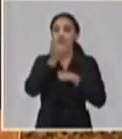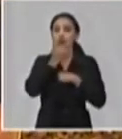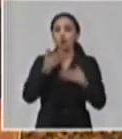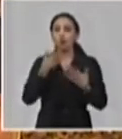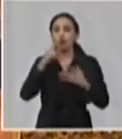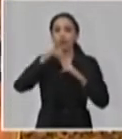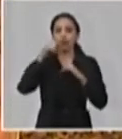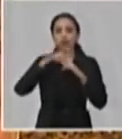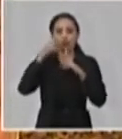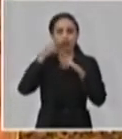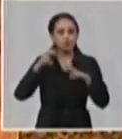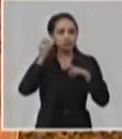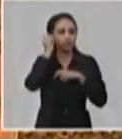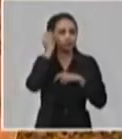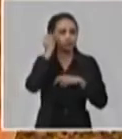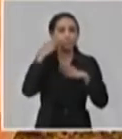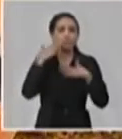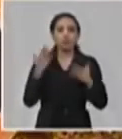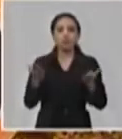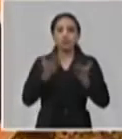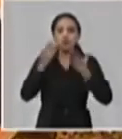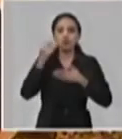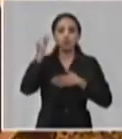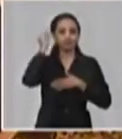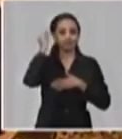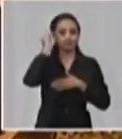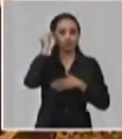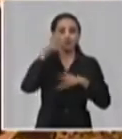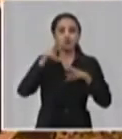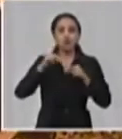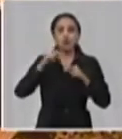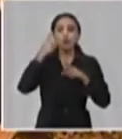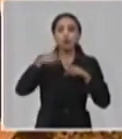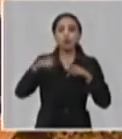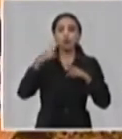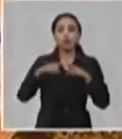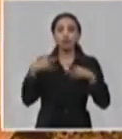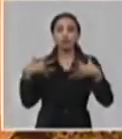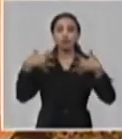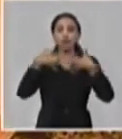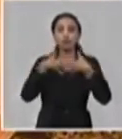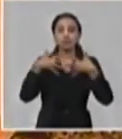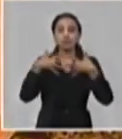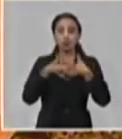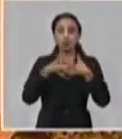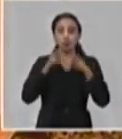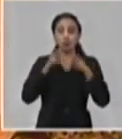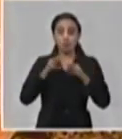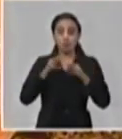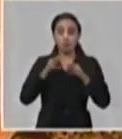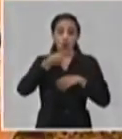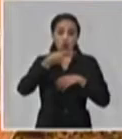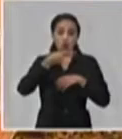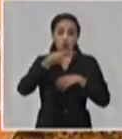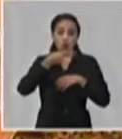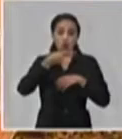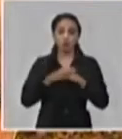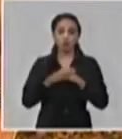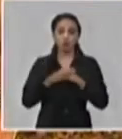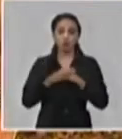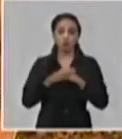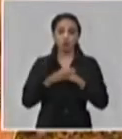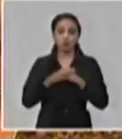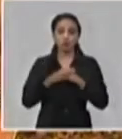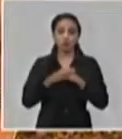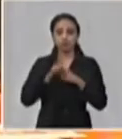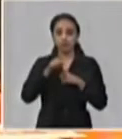investigación, innovación, para el desarrollo de conocimientos y nuevos proyectos relacionados con el COVID-19. ¿El tema del presidente de Bucua